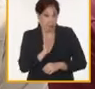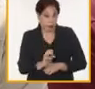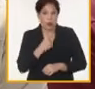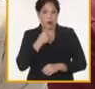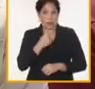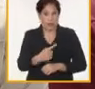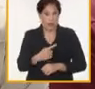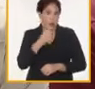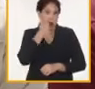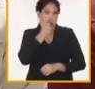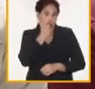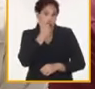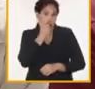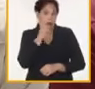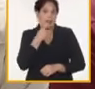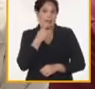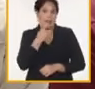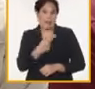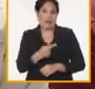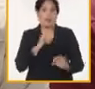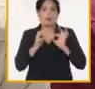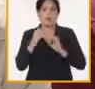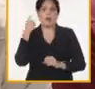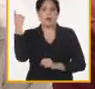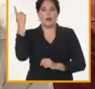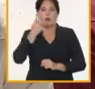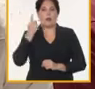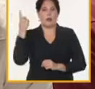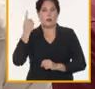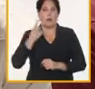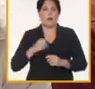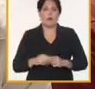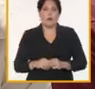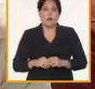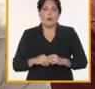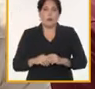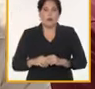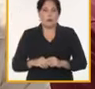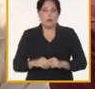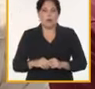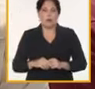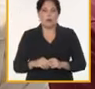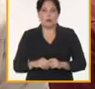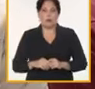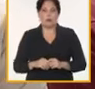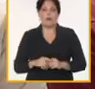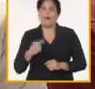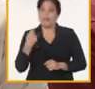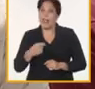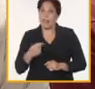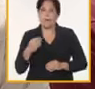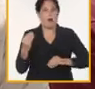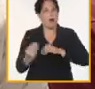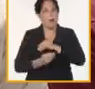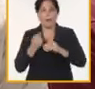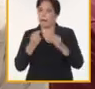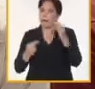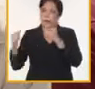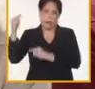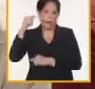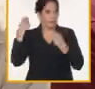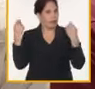compañero Montiagudo es una cuestión de seguridad nacional y de hecho tenemos que convertirla en una prioridad